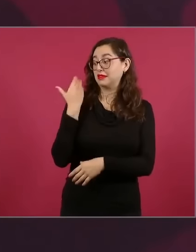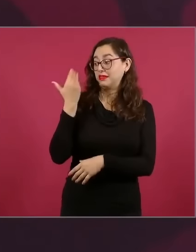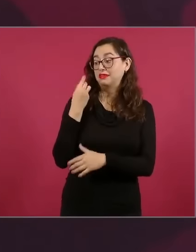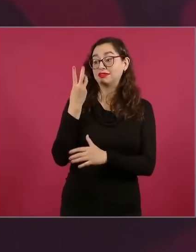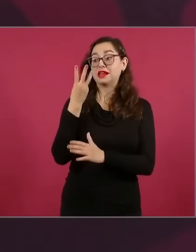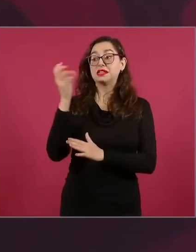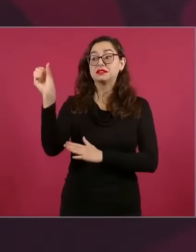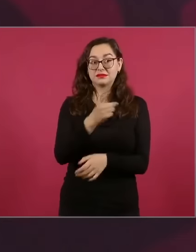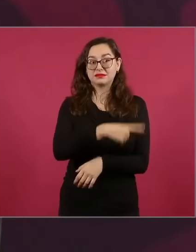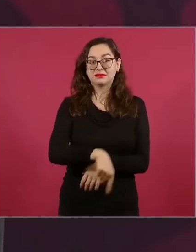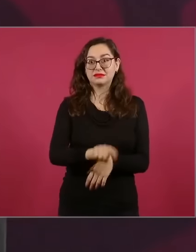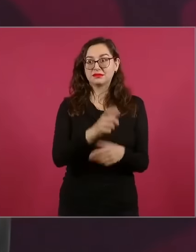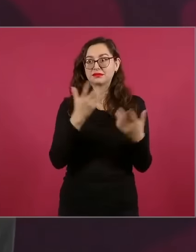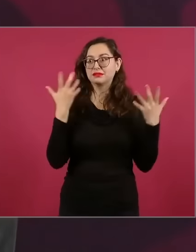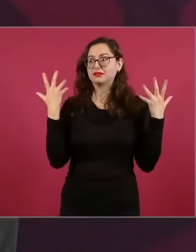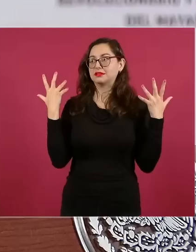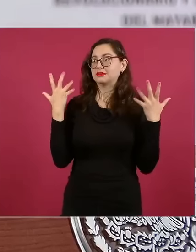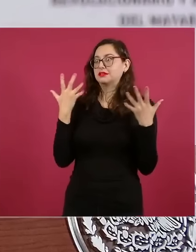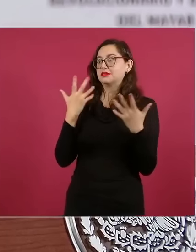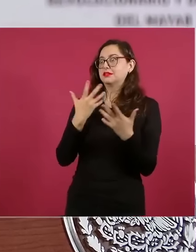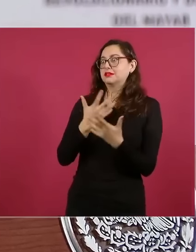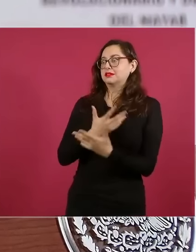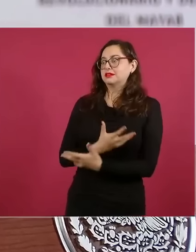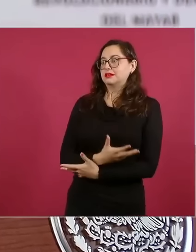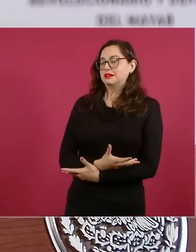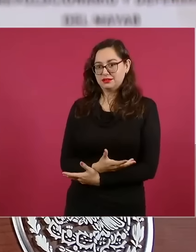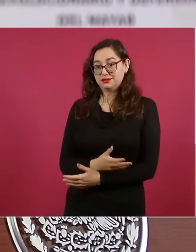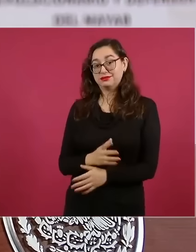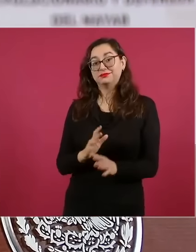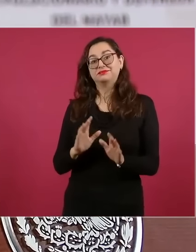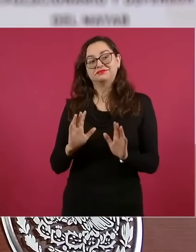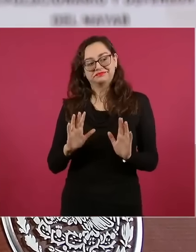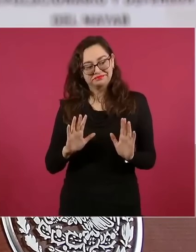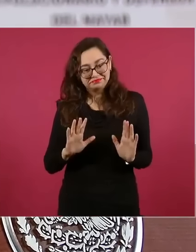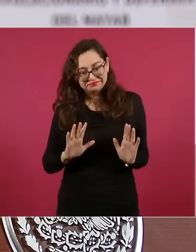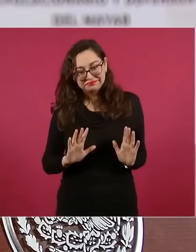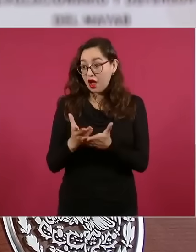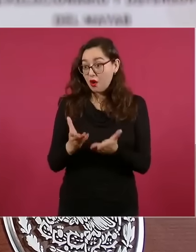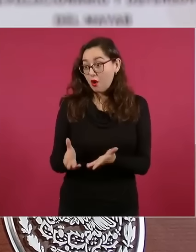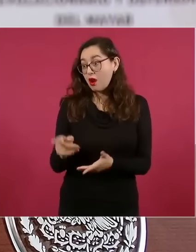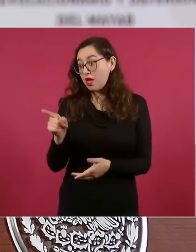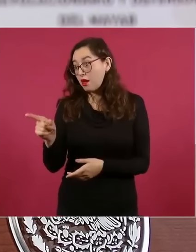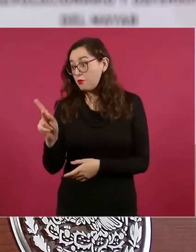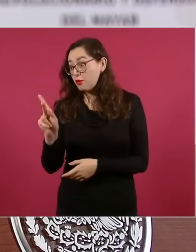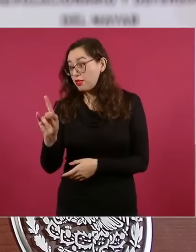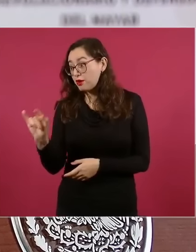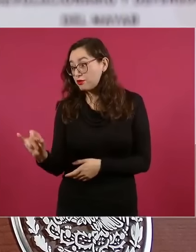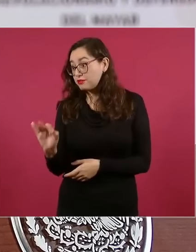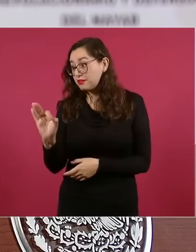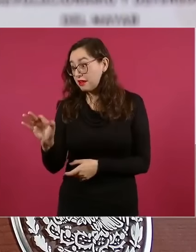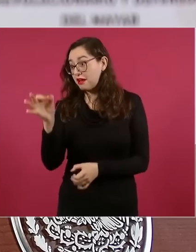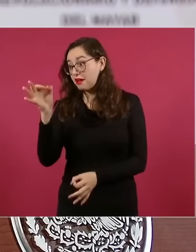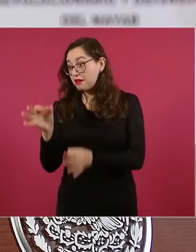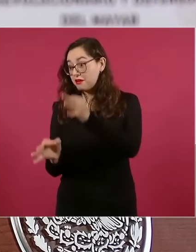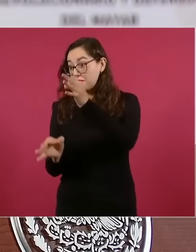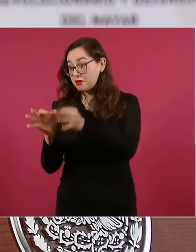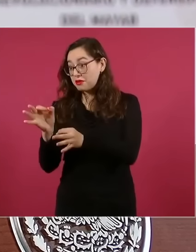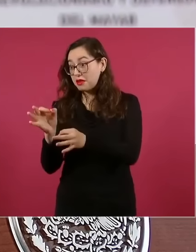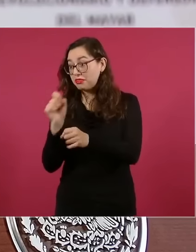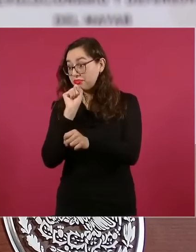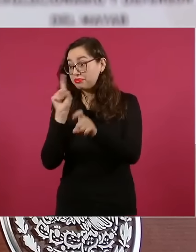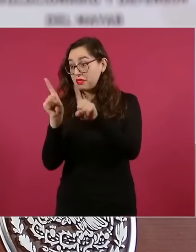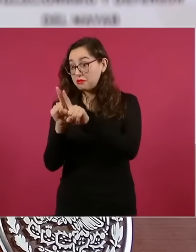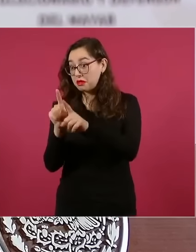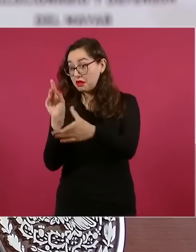suele sostener que el pueblo no existe o da como hecho de que el pueblo no existe el pueblo